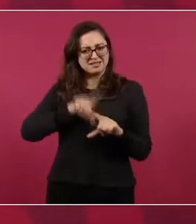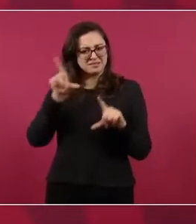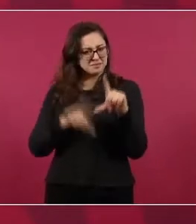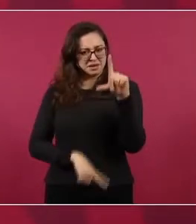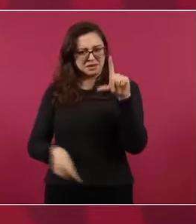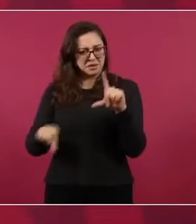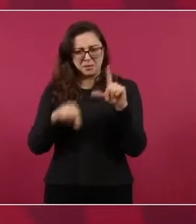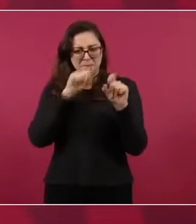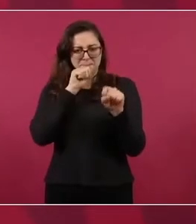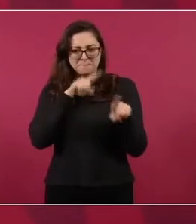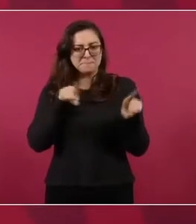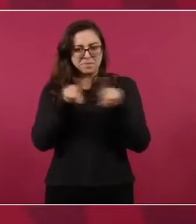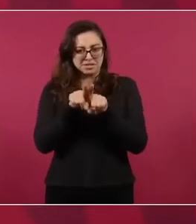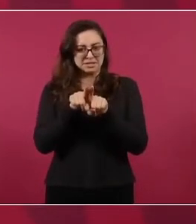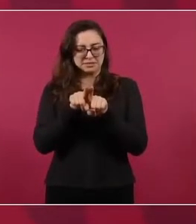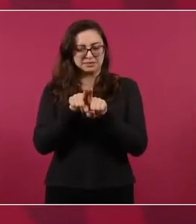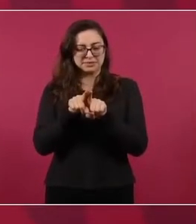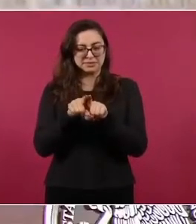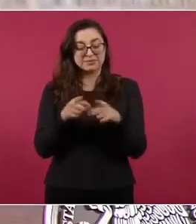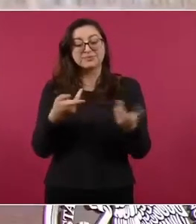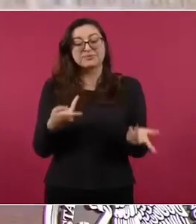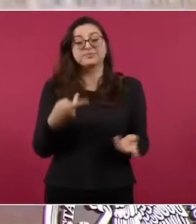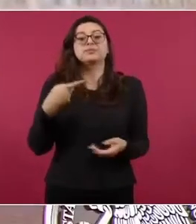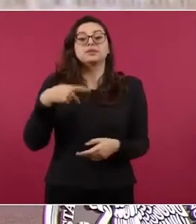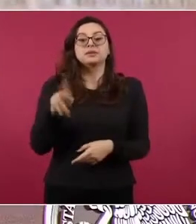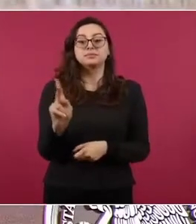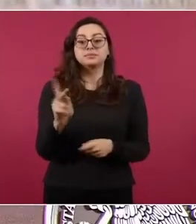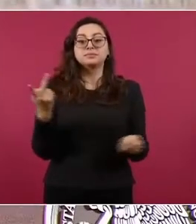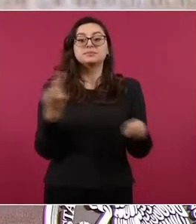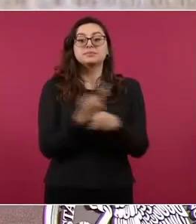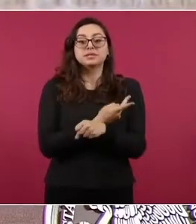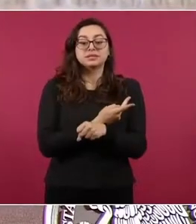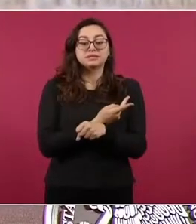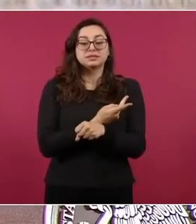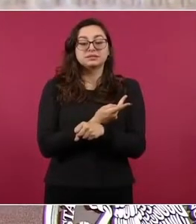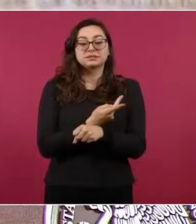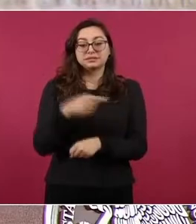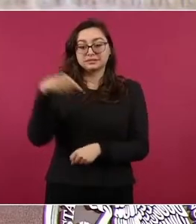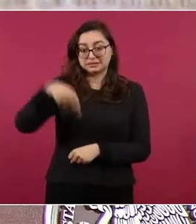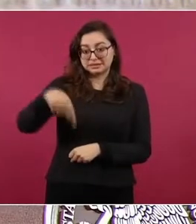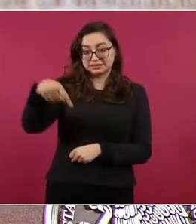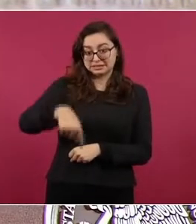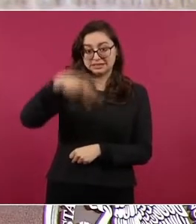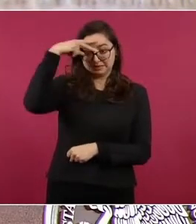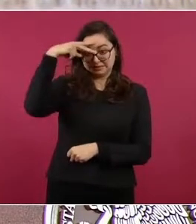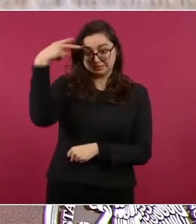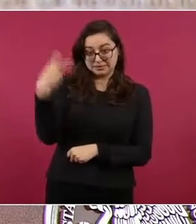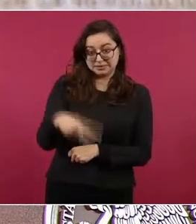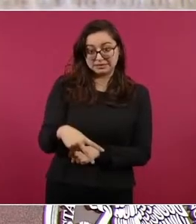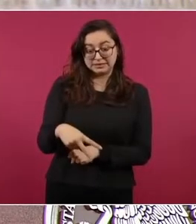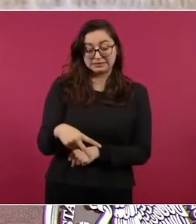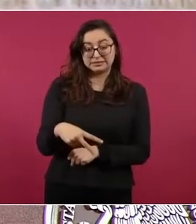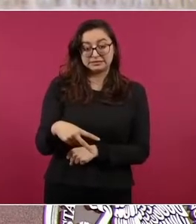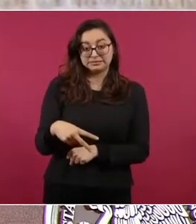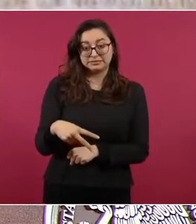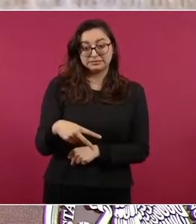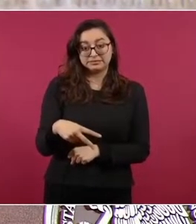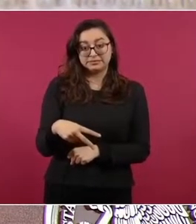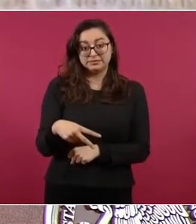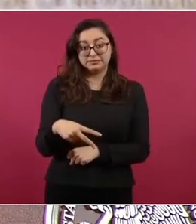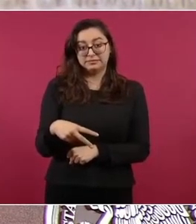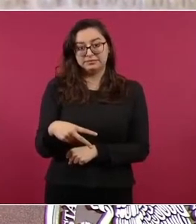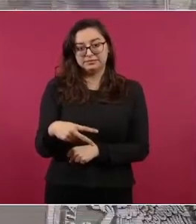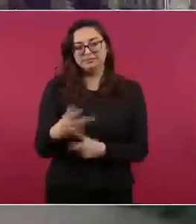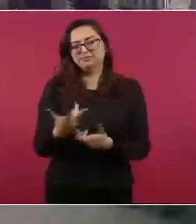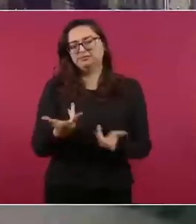Nada más que aquí se